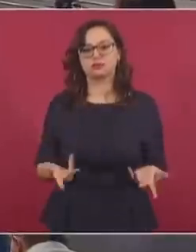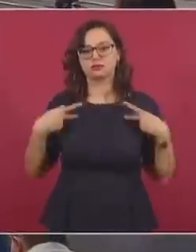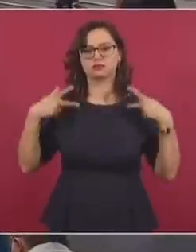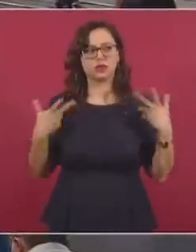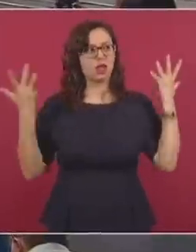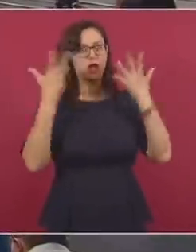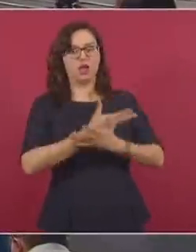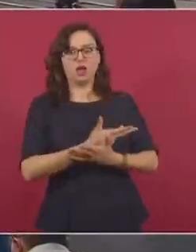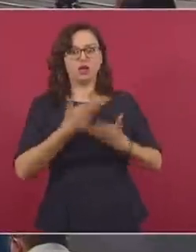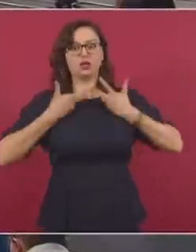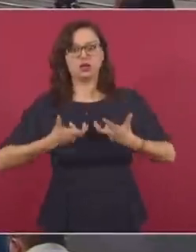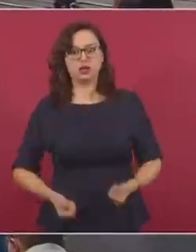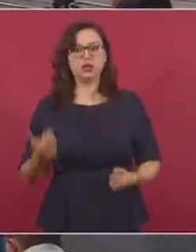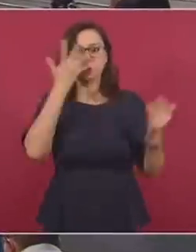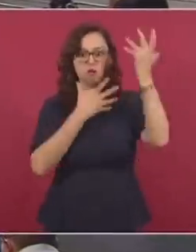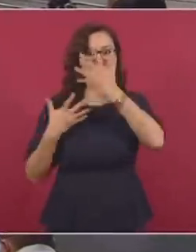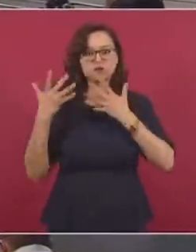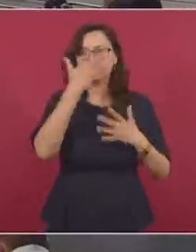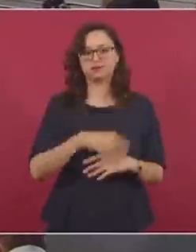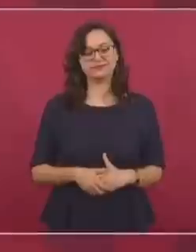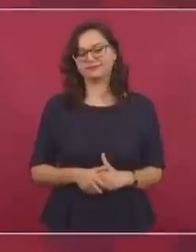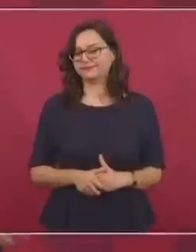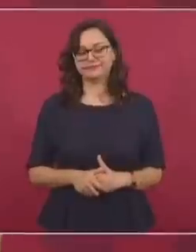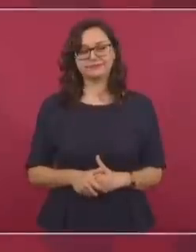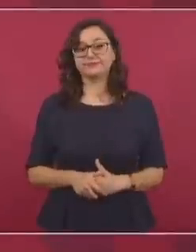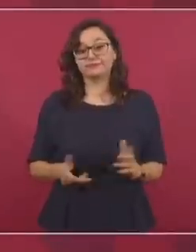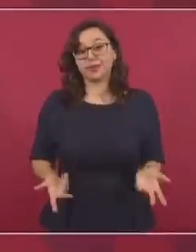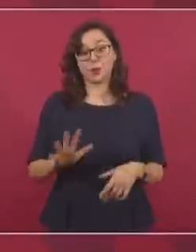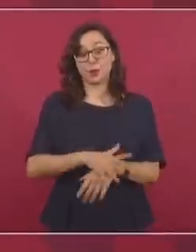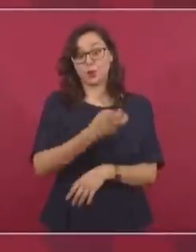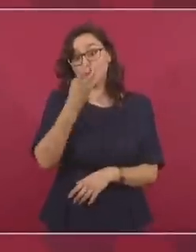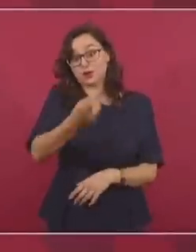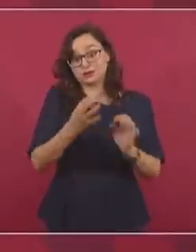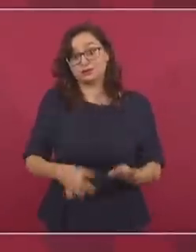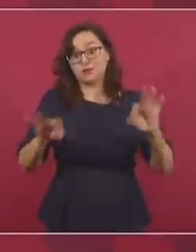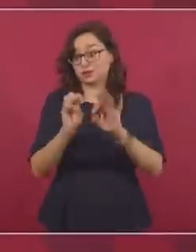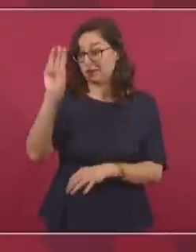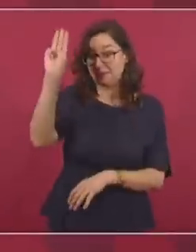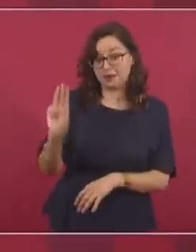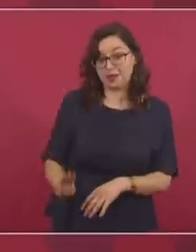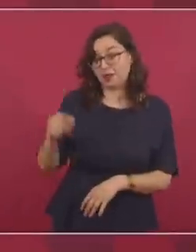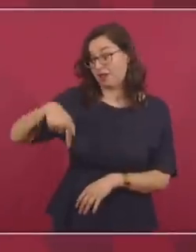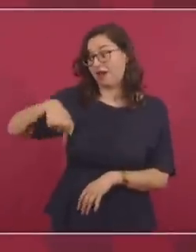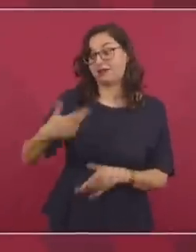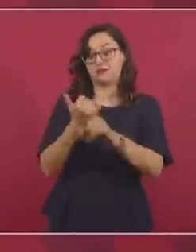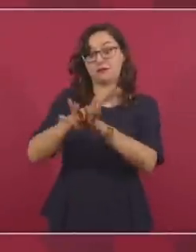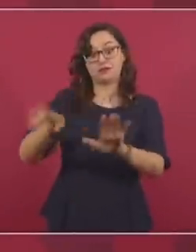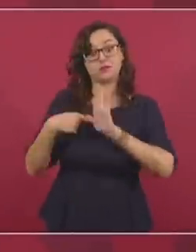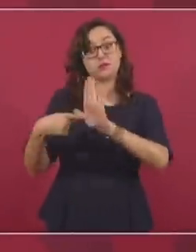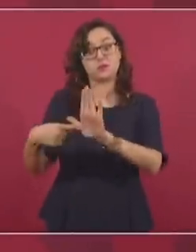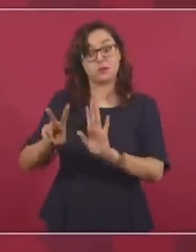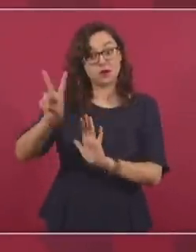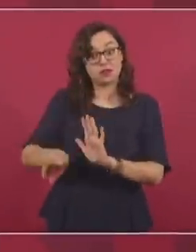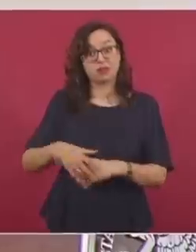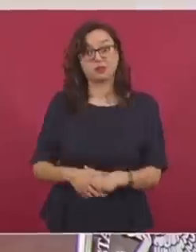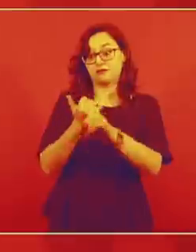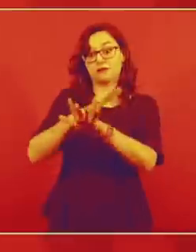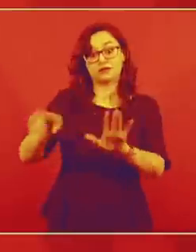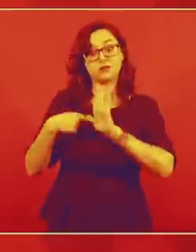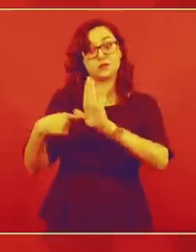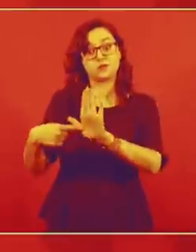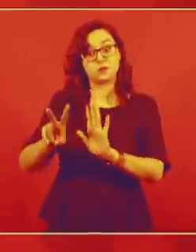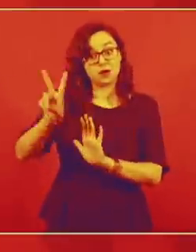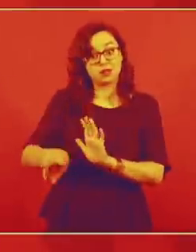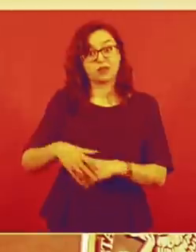confundir. Y por eso, aunque no les gusta la sección de quién es quién es la mentira, pues en una de esas va a ser cada dos días a la semana,